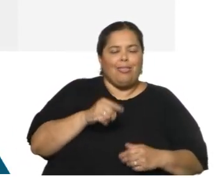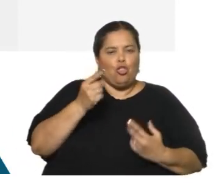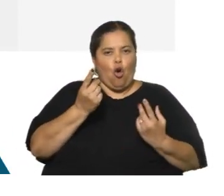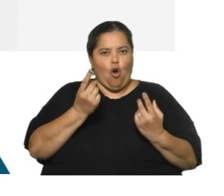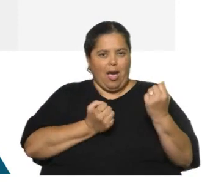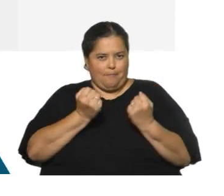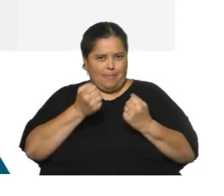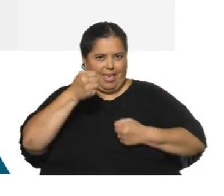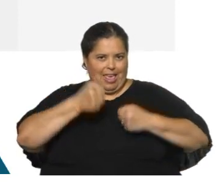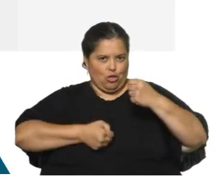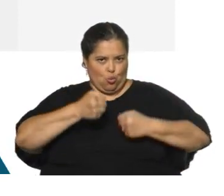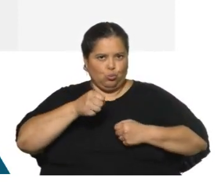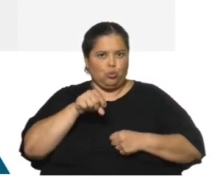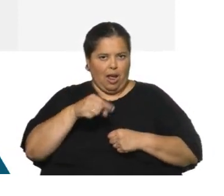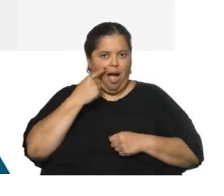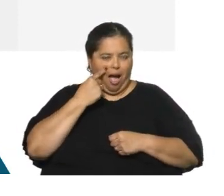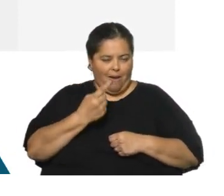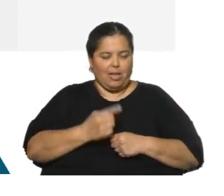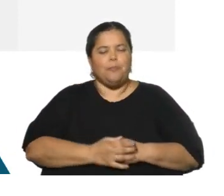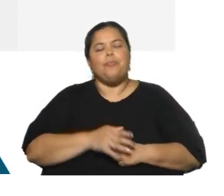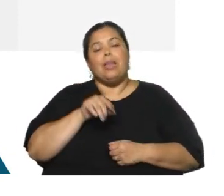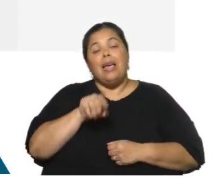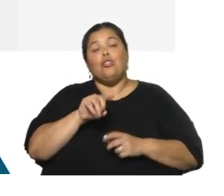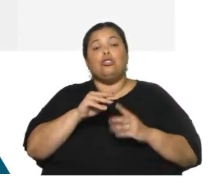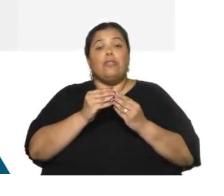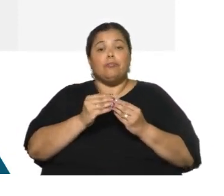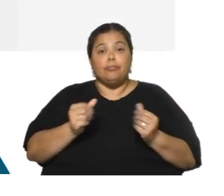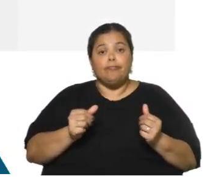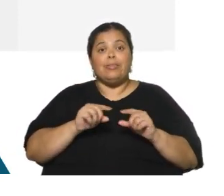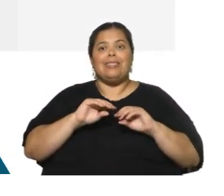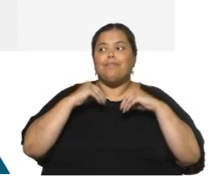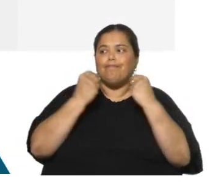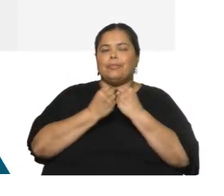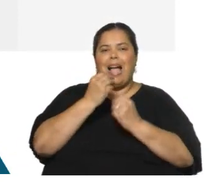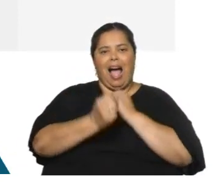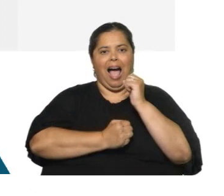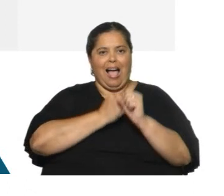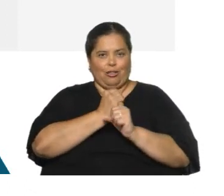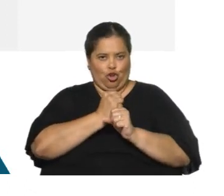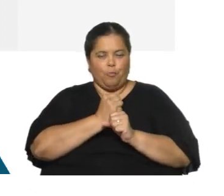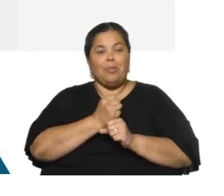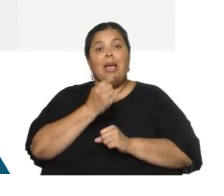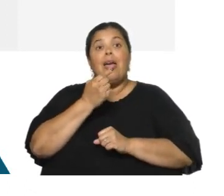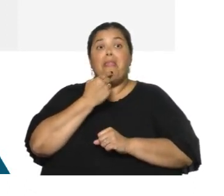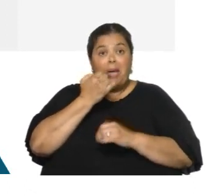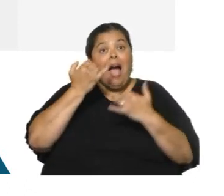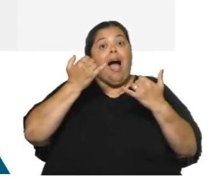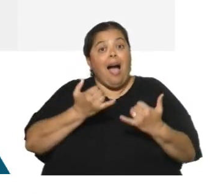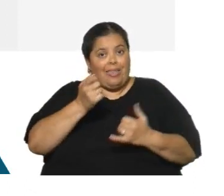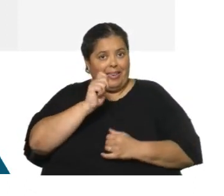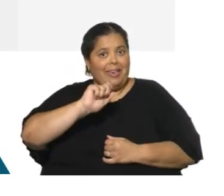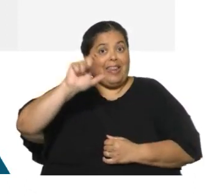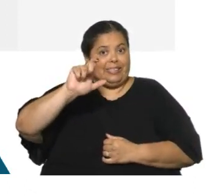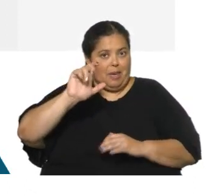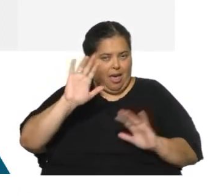mitad, pero que se ha diluido en el cierre del año. Todavía pueden decir ustedes, hay crecimiento. Sí, ojo, esto está tomado